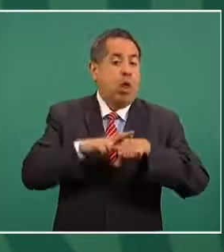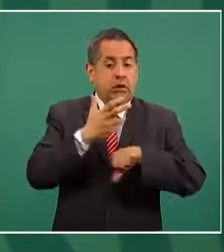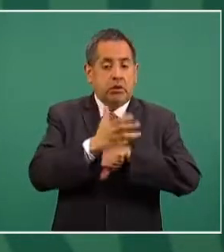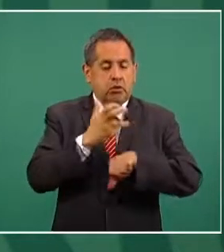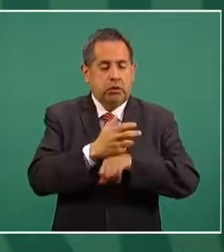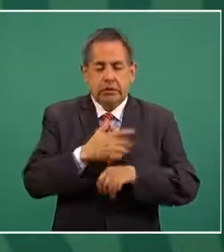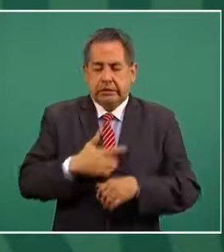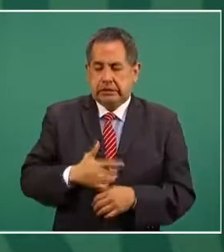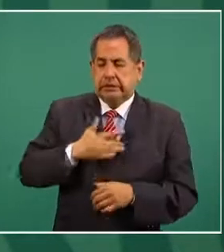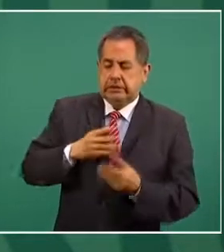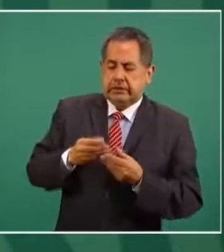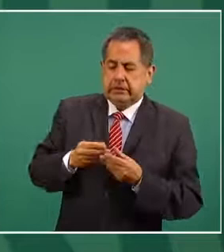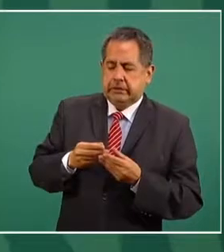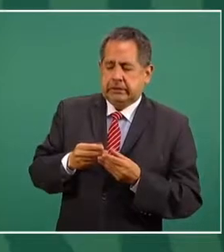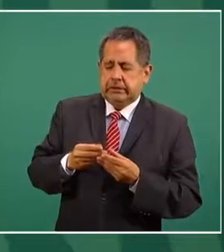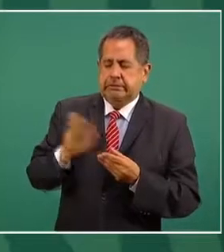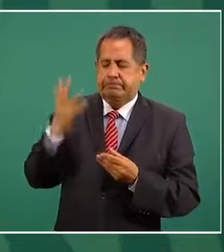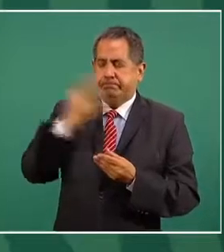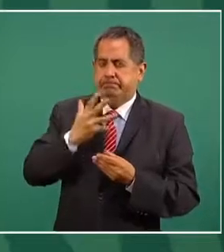aceptar